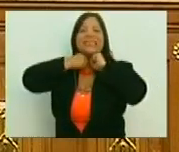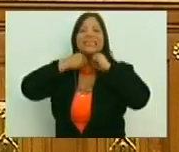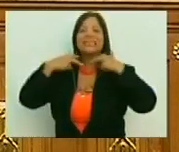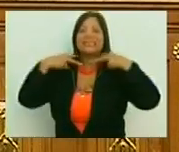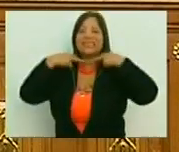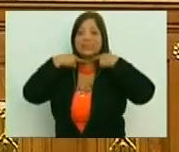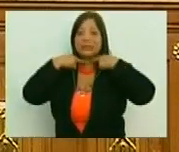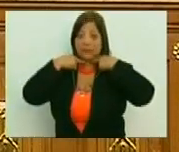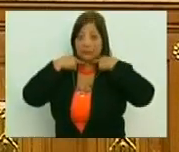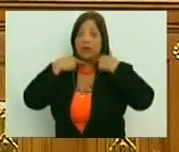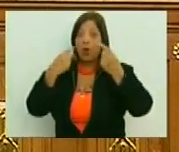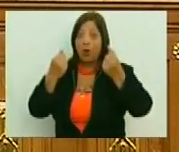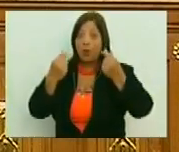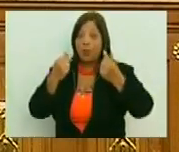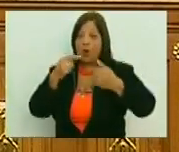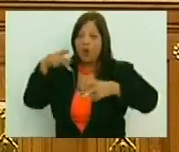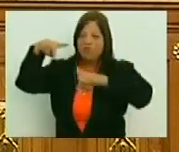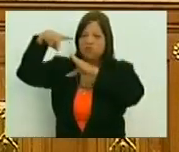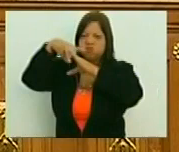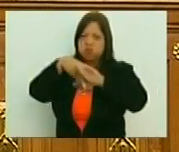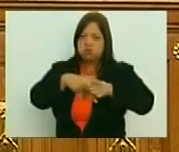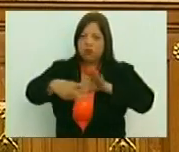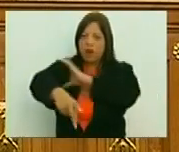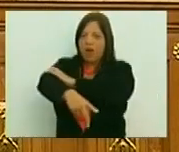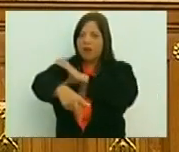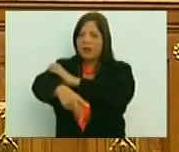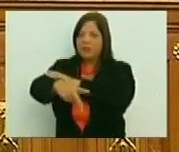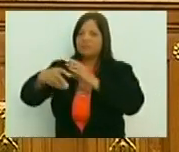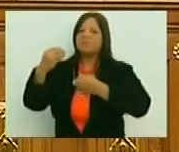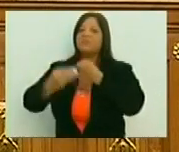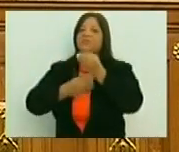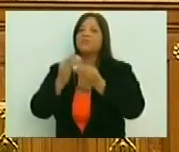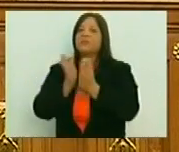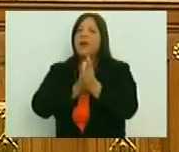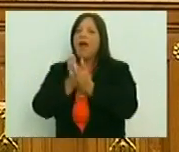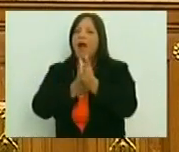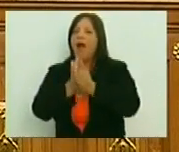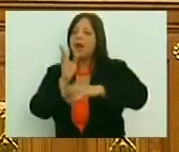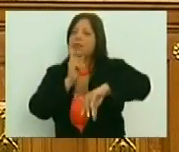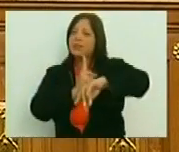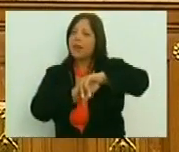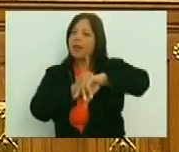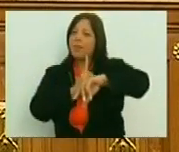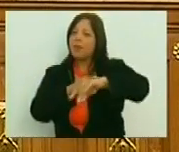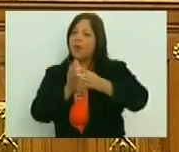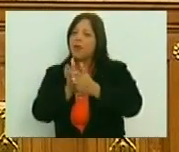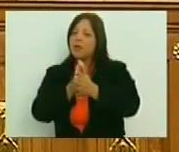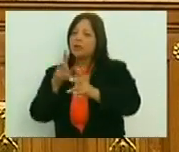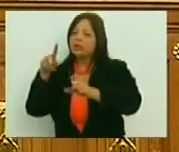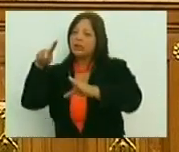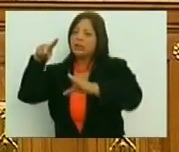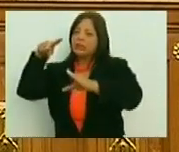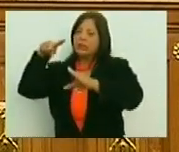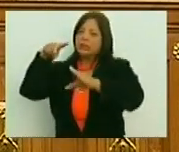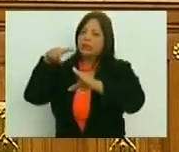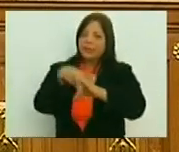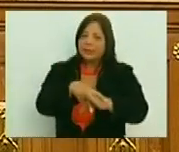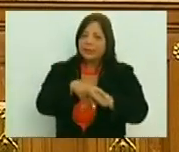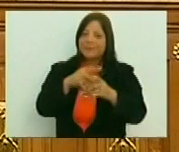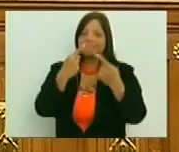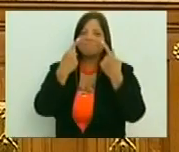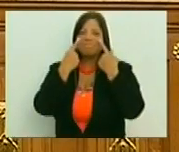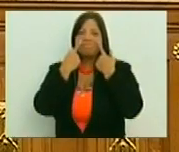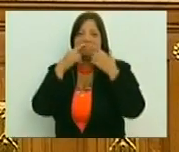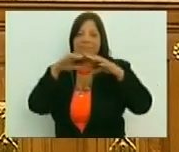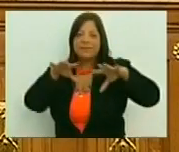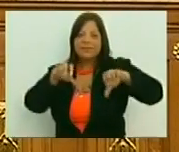cuando los sectores dominantes, lo consideraran apropiado, y obtener, a través de ellas,